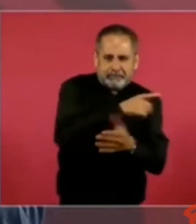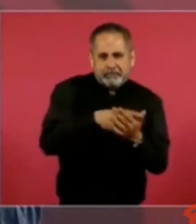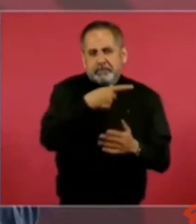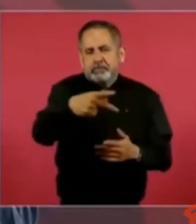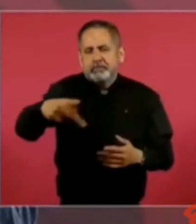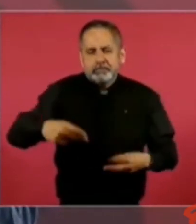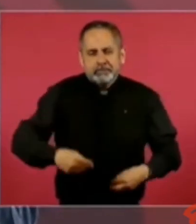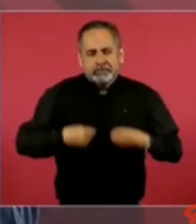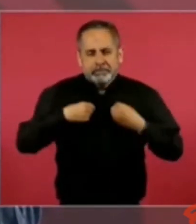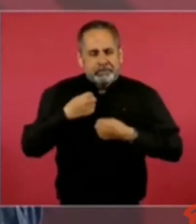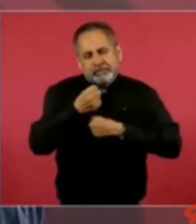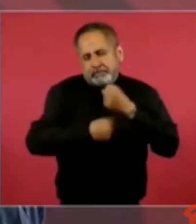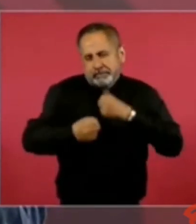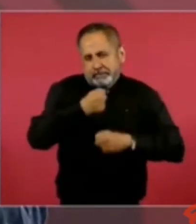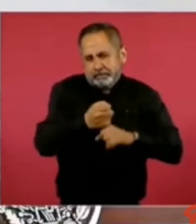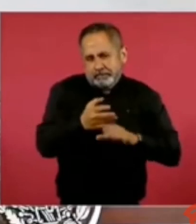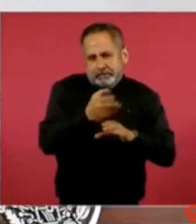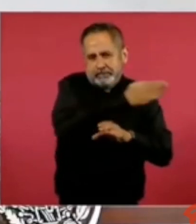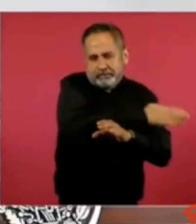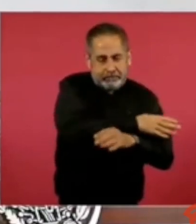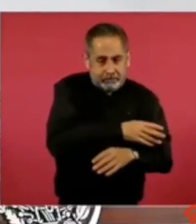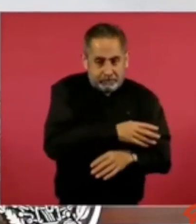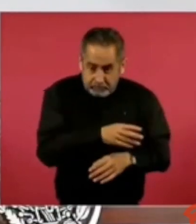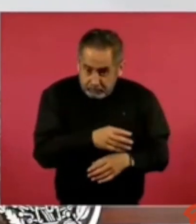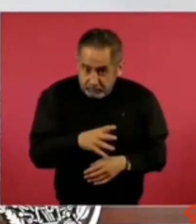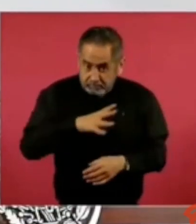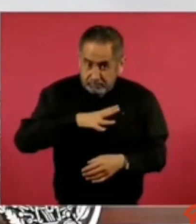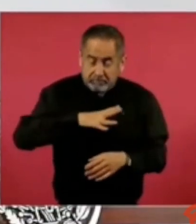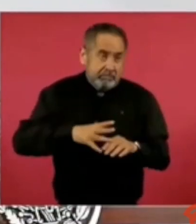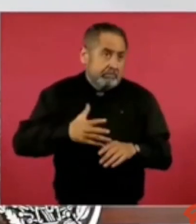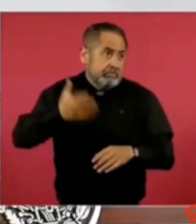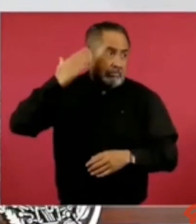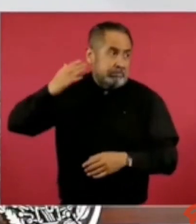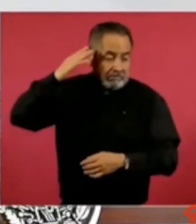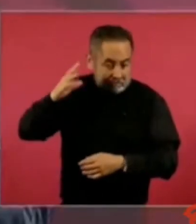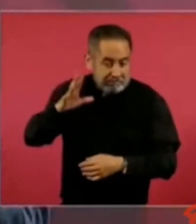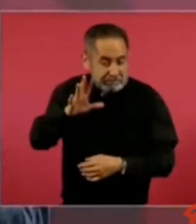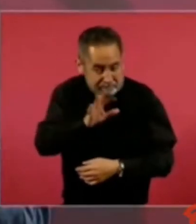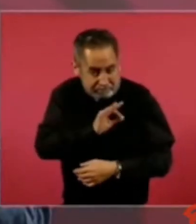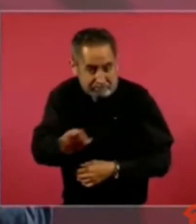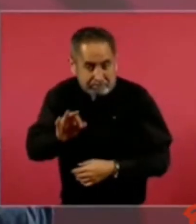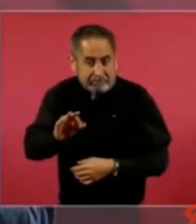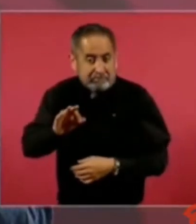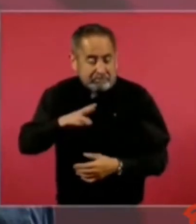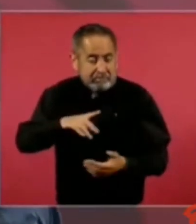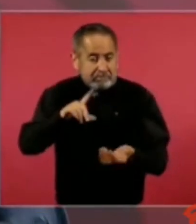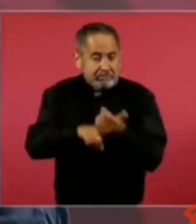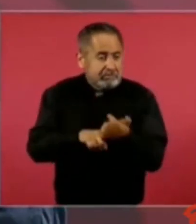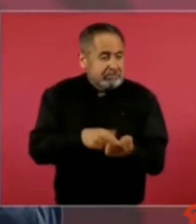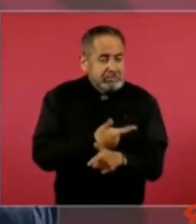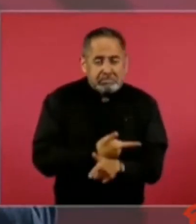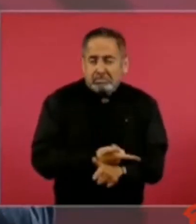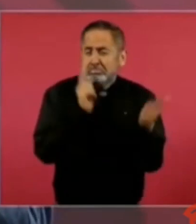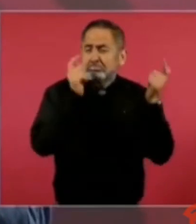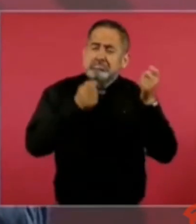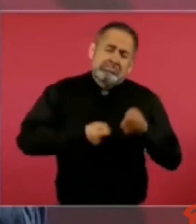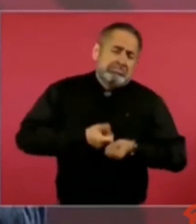habían visto tanta libertad